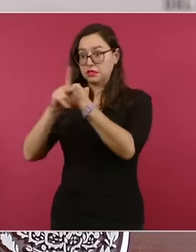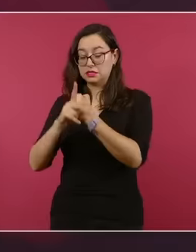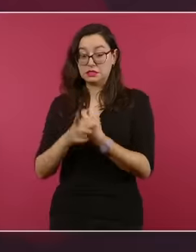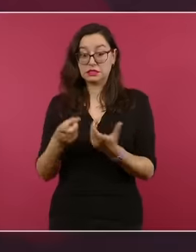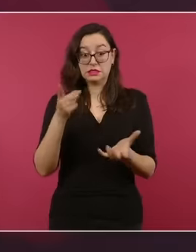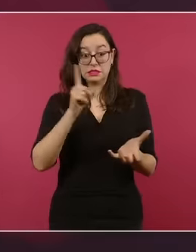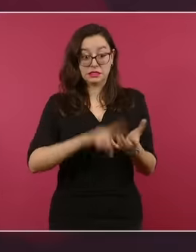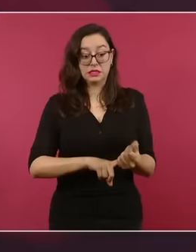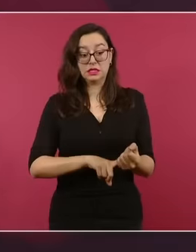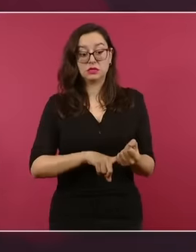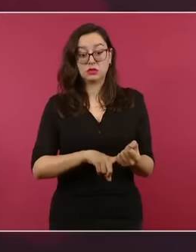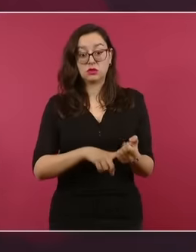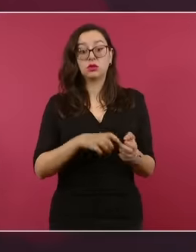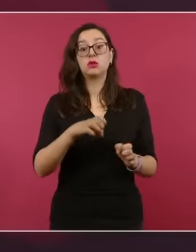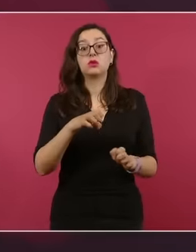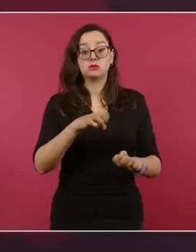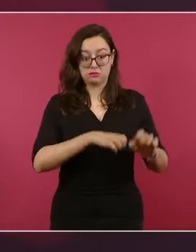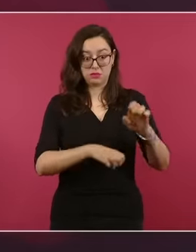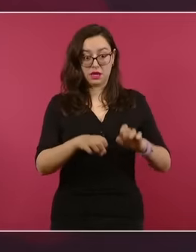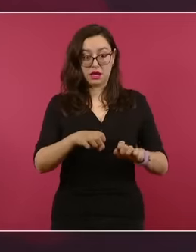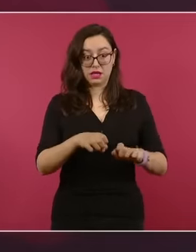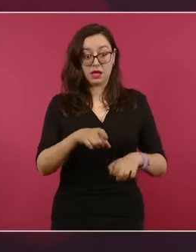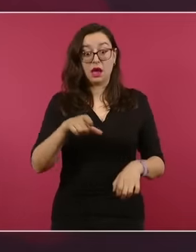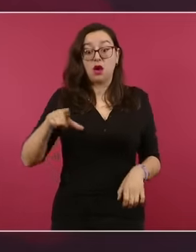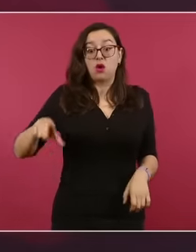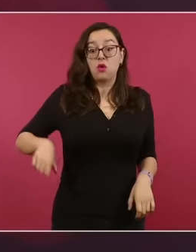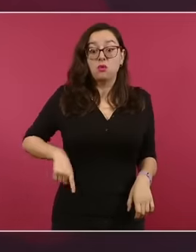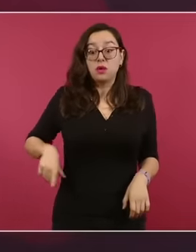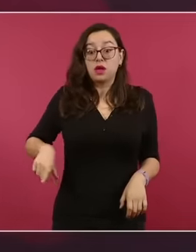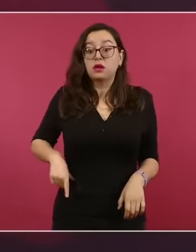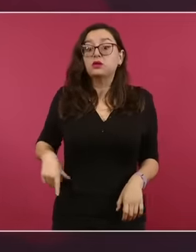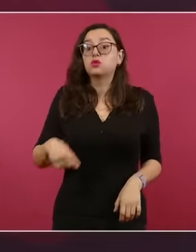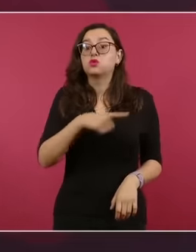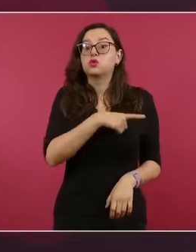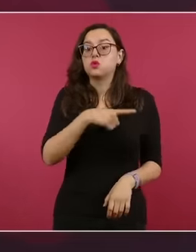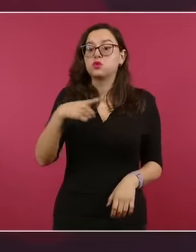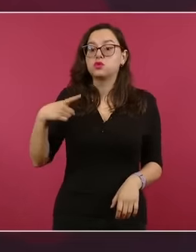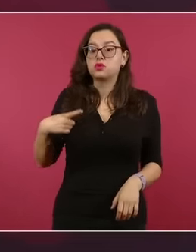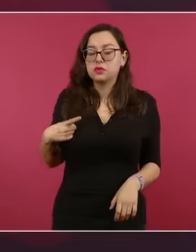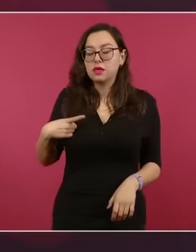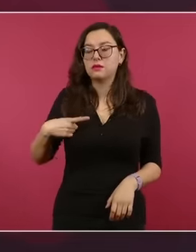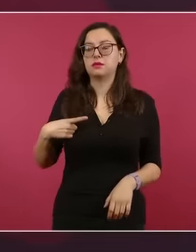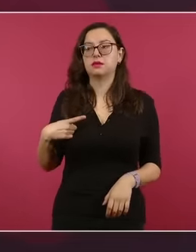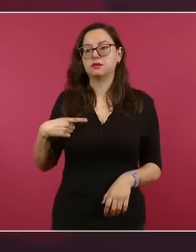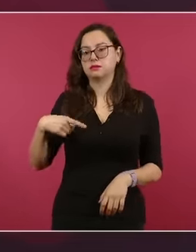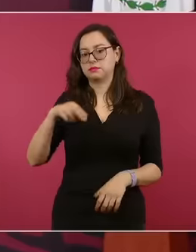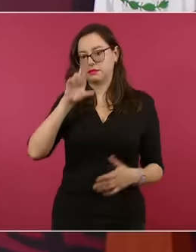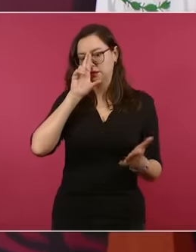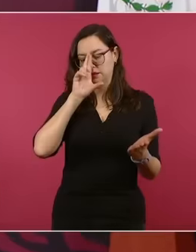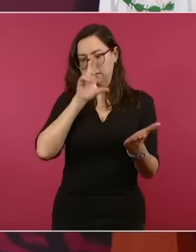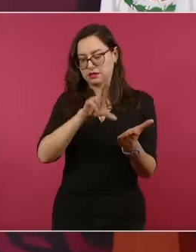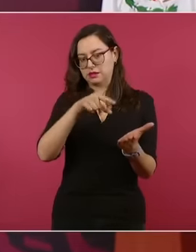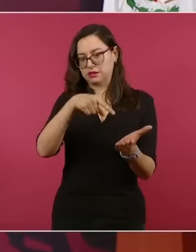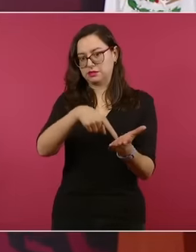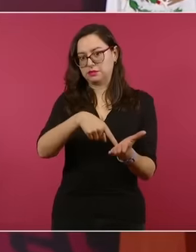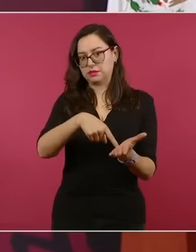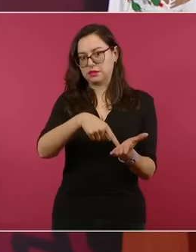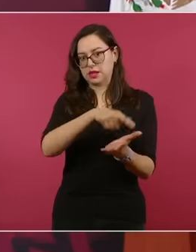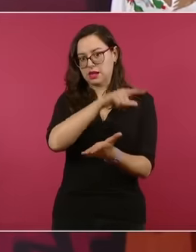tengan el compromiso de proteger la